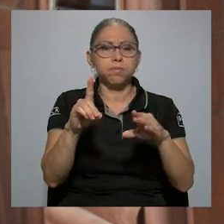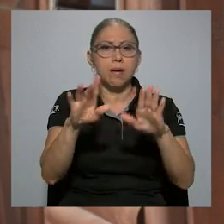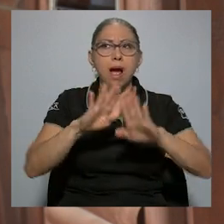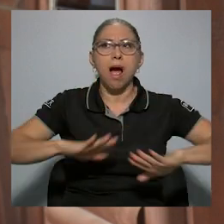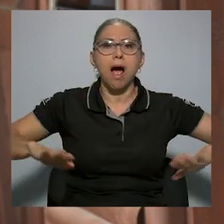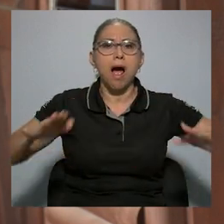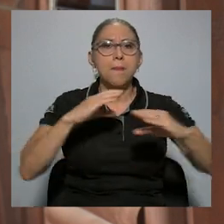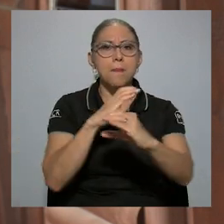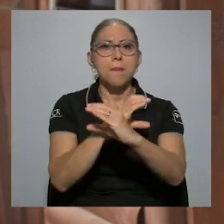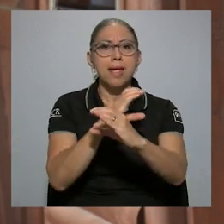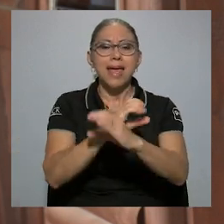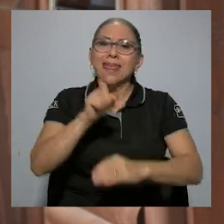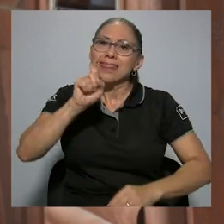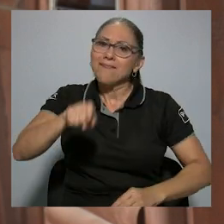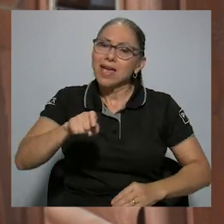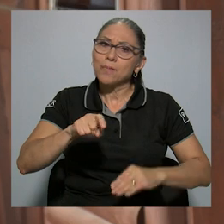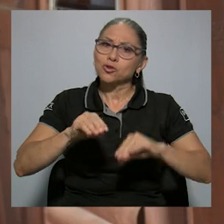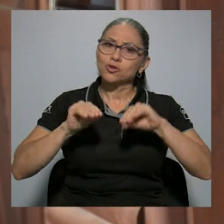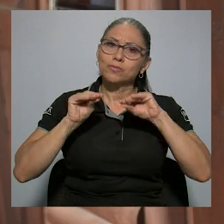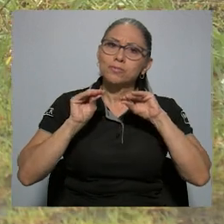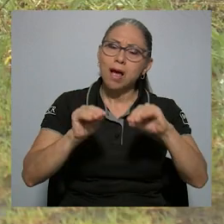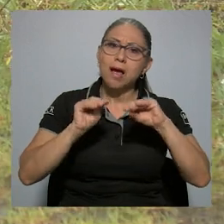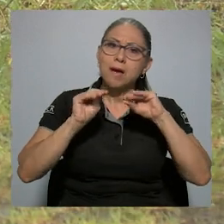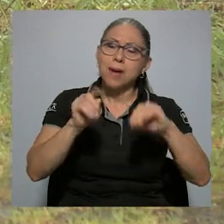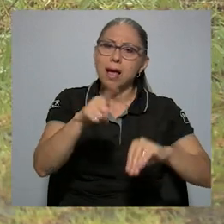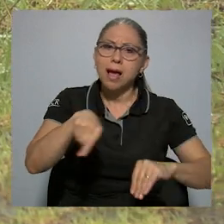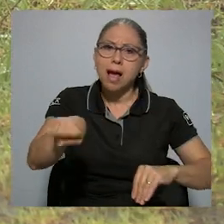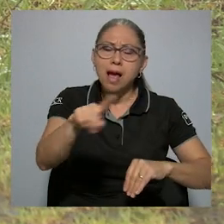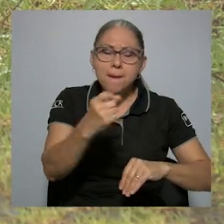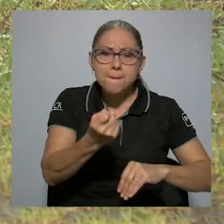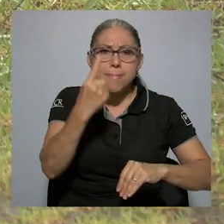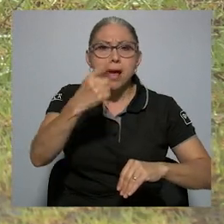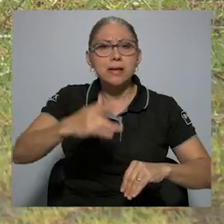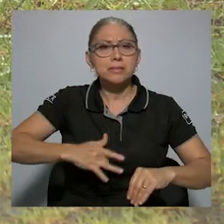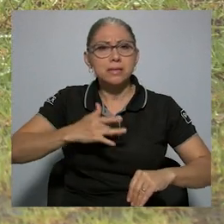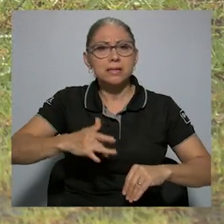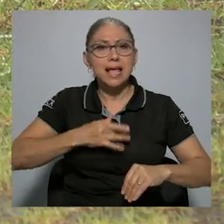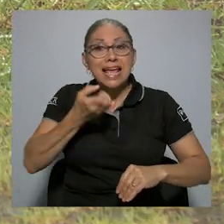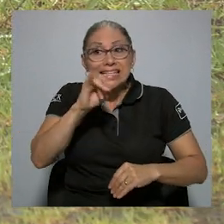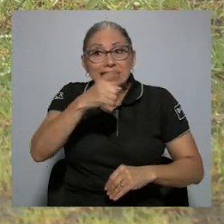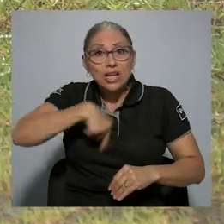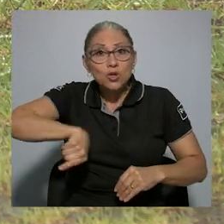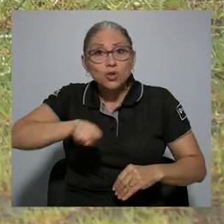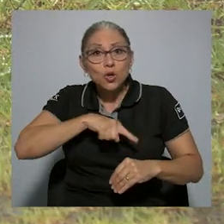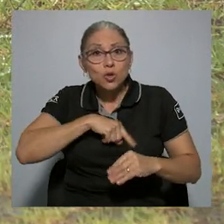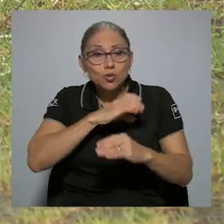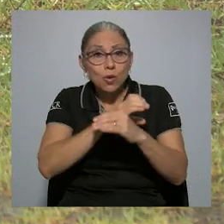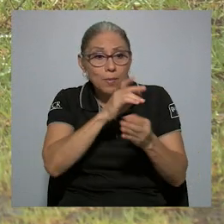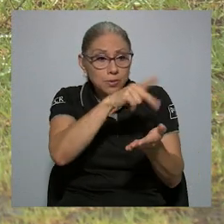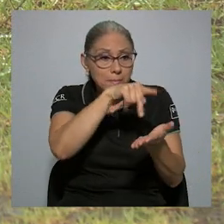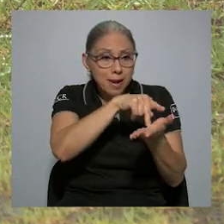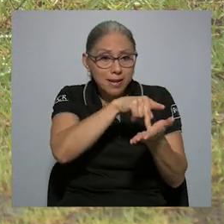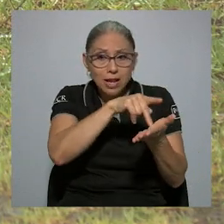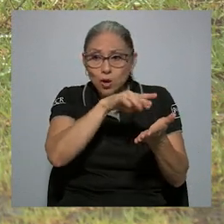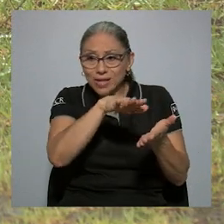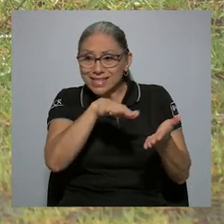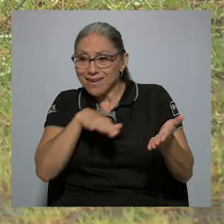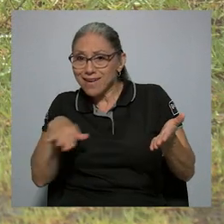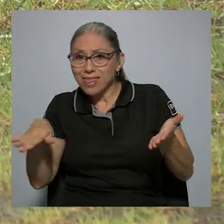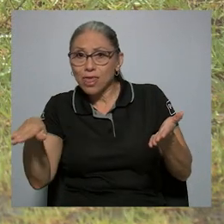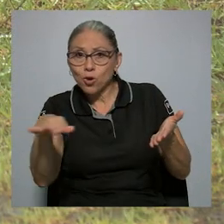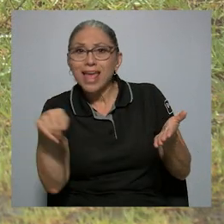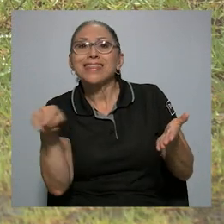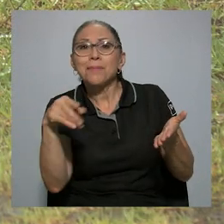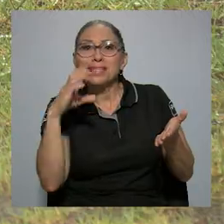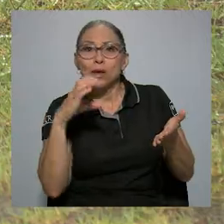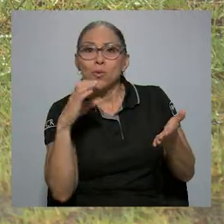sensibilizar, tenemos que educar, que si cuidamos los recursos que están alrededor del parque, también están cuidando los